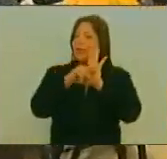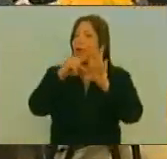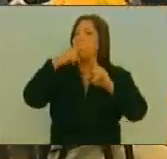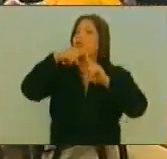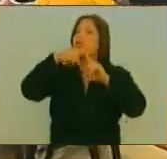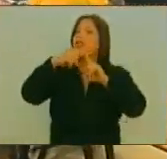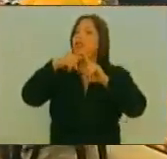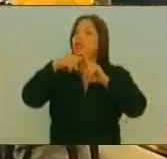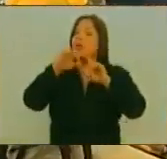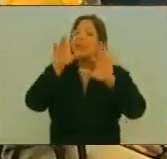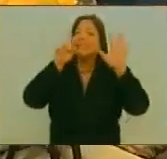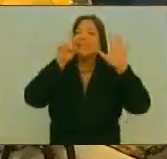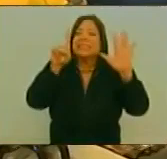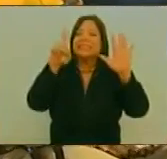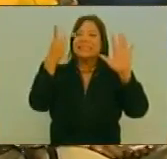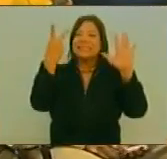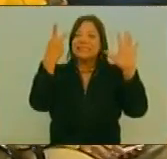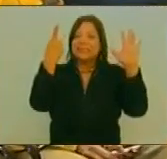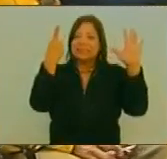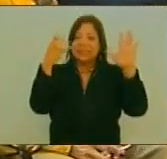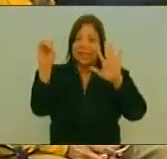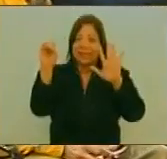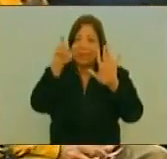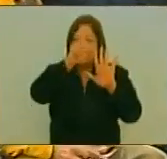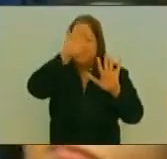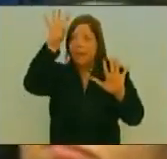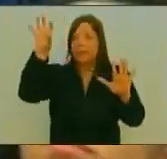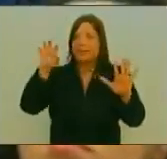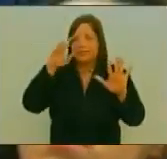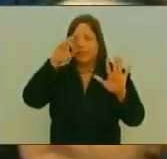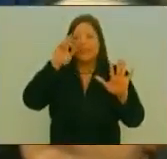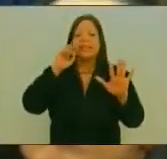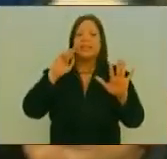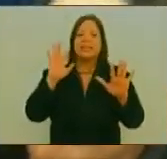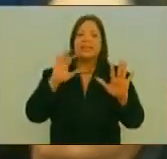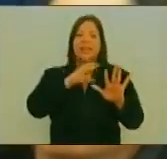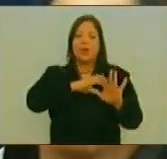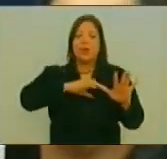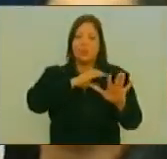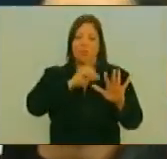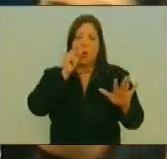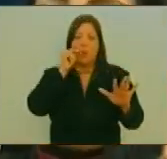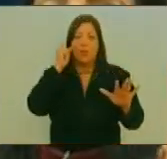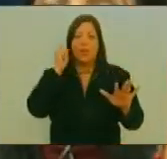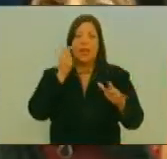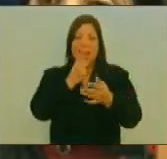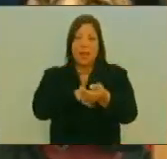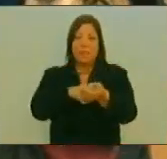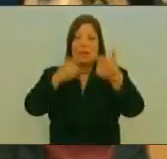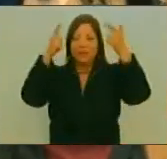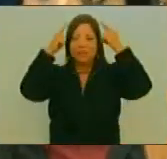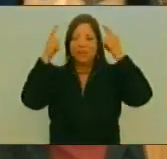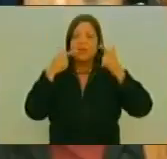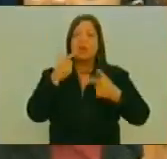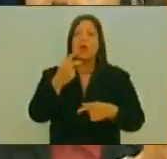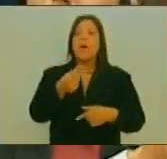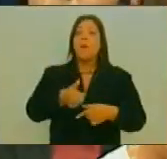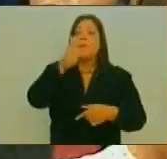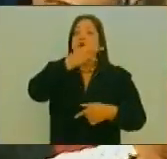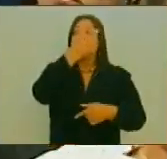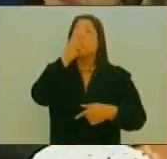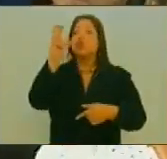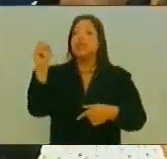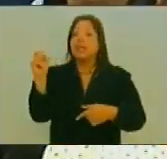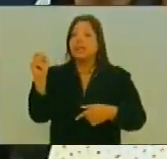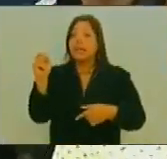60 países Ya lo decía El presidente De nuestra comisión Adán Más de 200 Compañeros